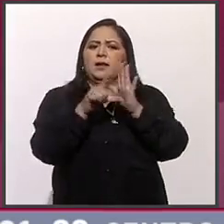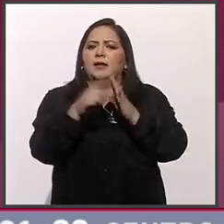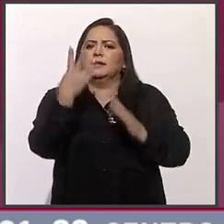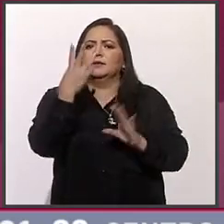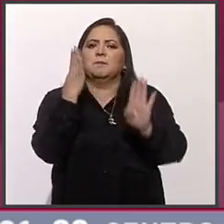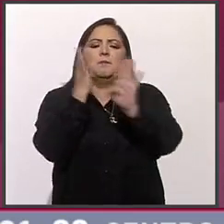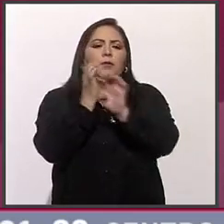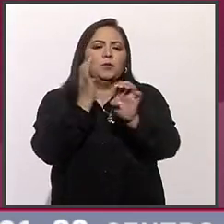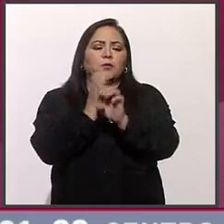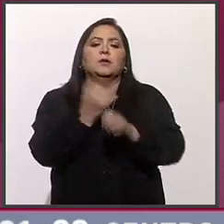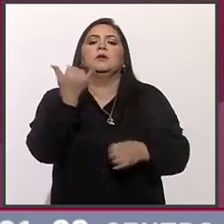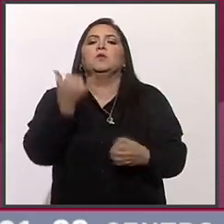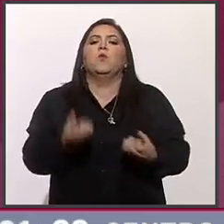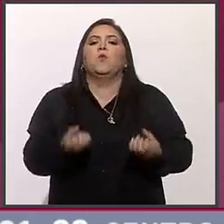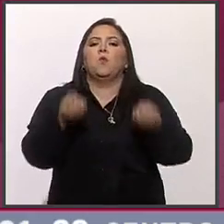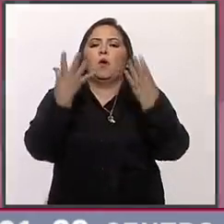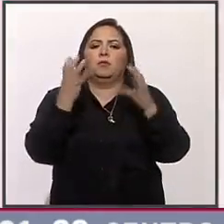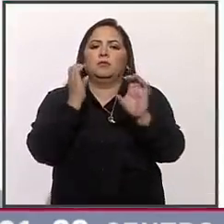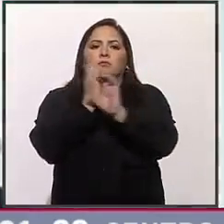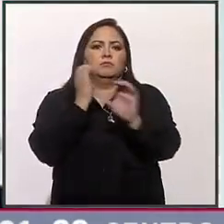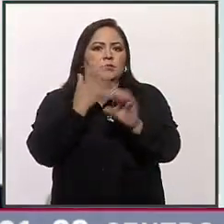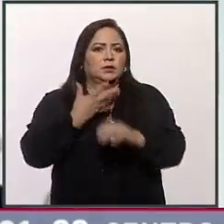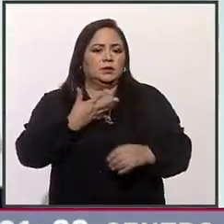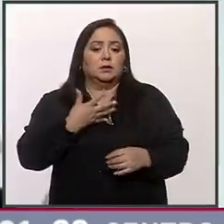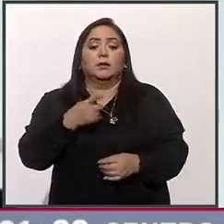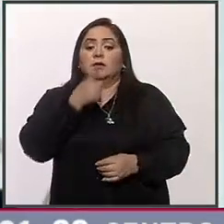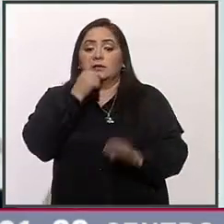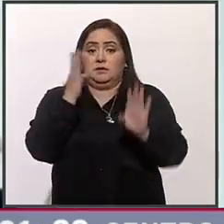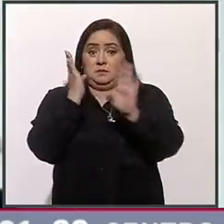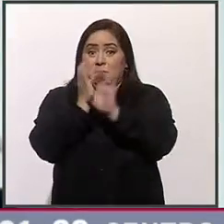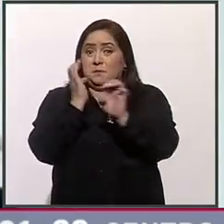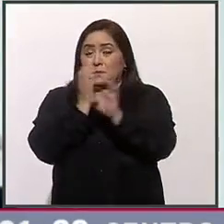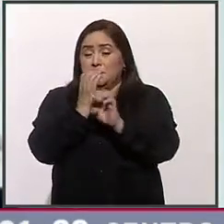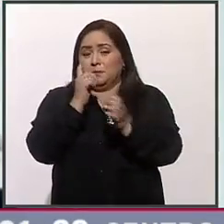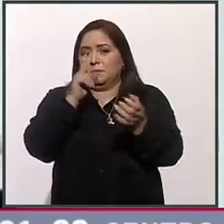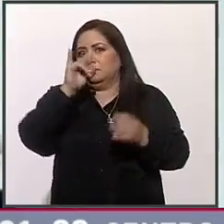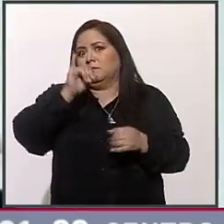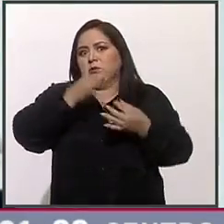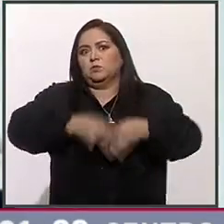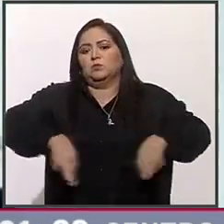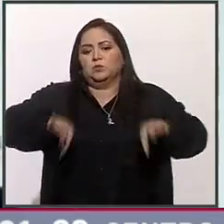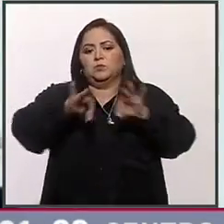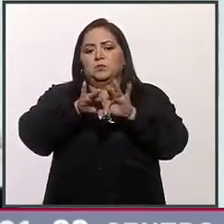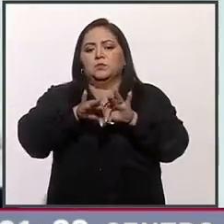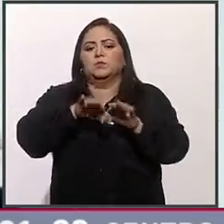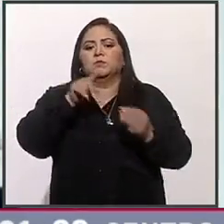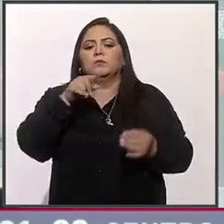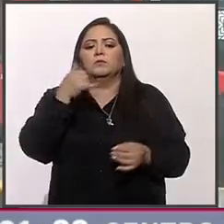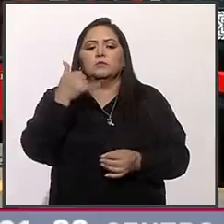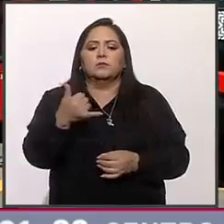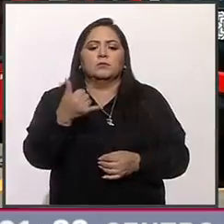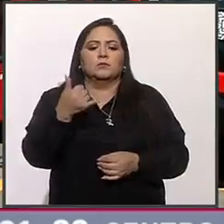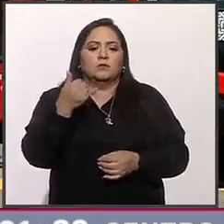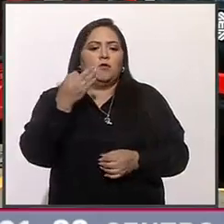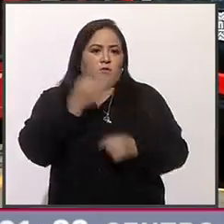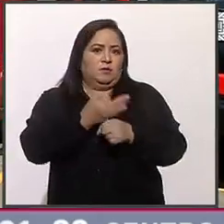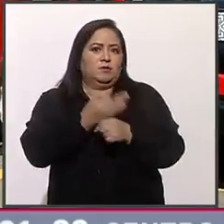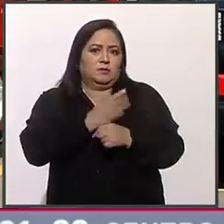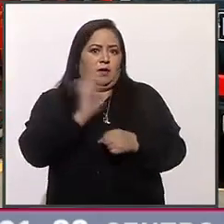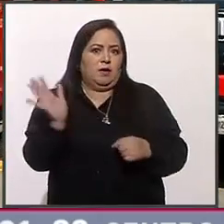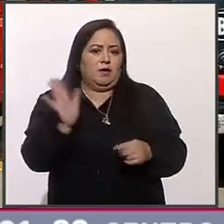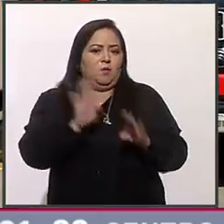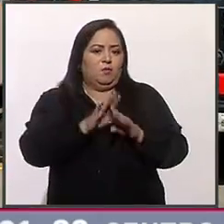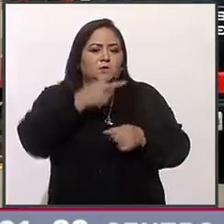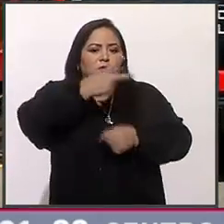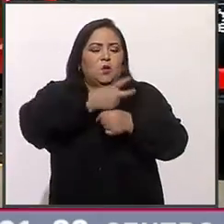Metrobús y con cuántas unidades se cuenta. El Metrobús adquirió una relevancia muy importante y ya nos hemos consolidado